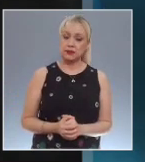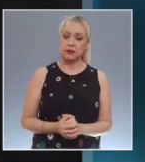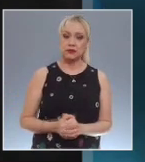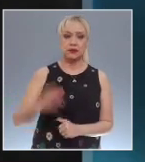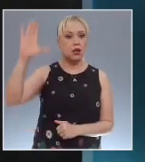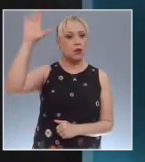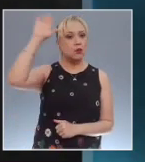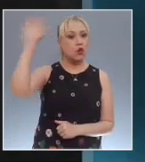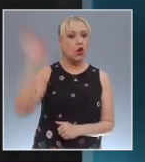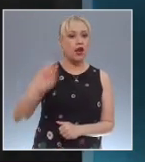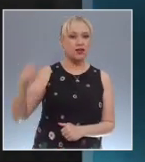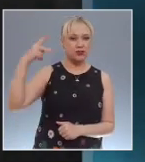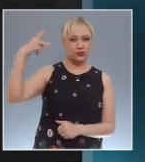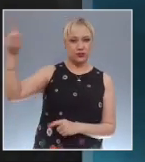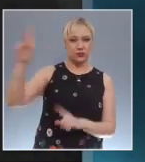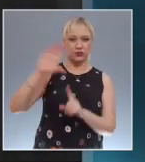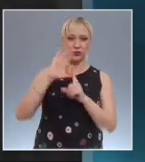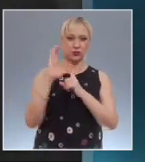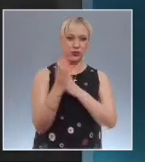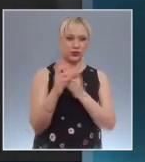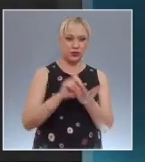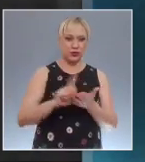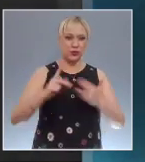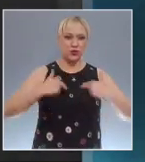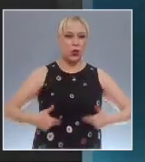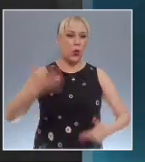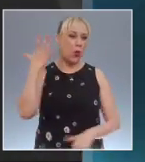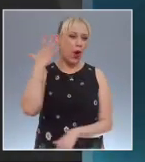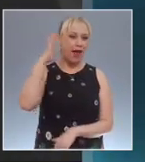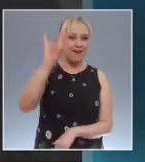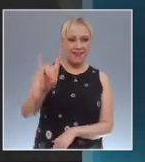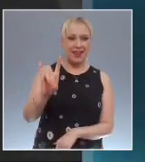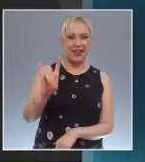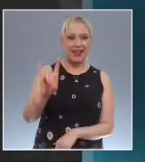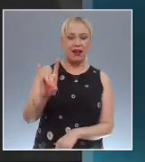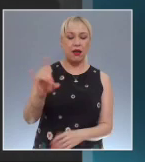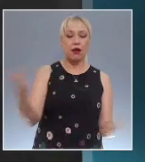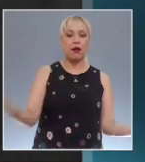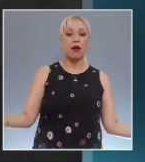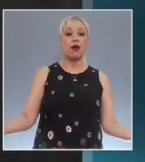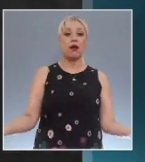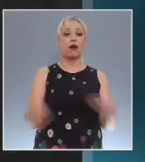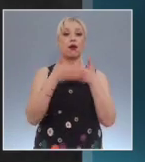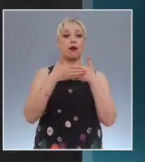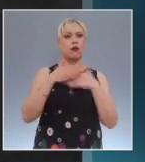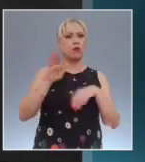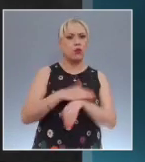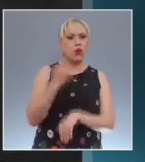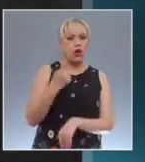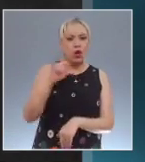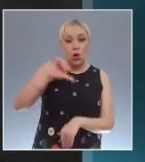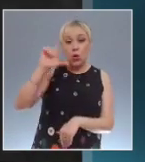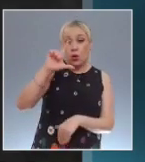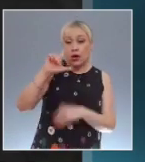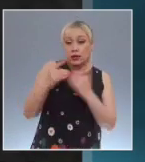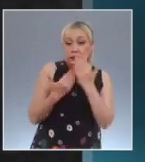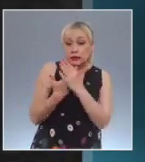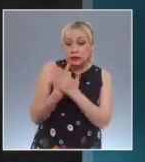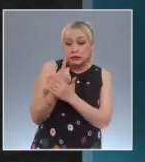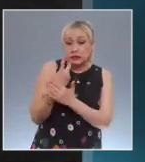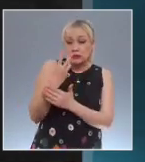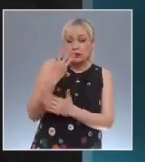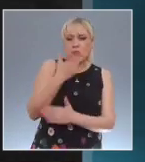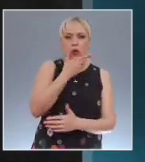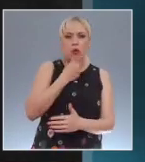tras el ataque que sufrieron sus oficinas. La madrugada de este lunes, hombres armados dispararon contra las instalaciones donde se encuentran los